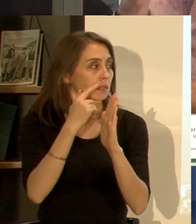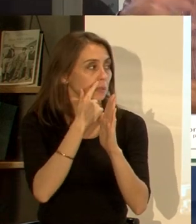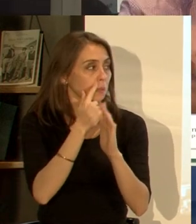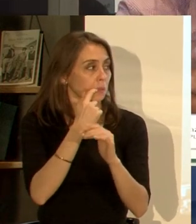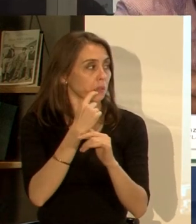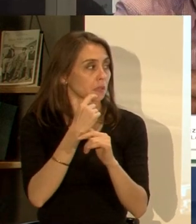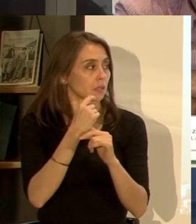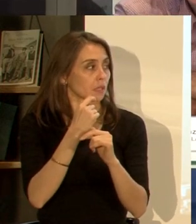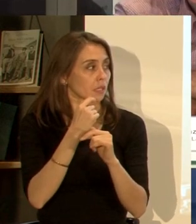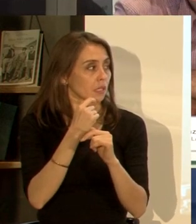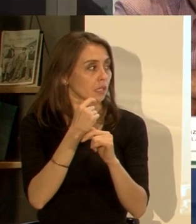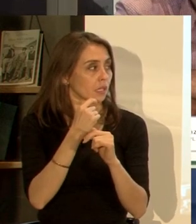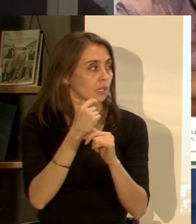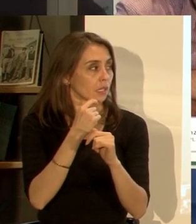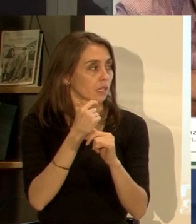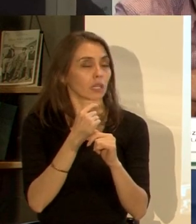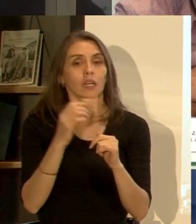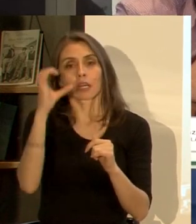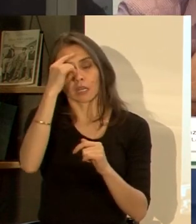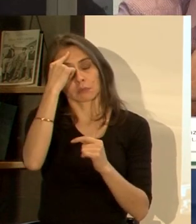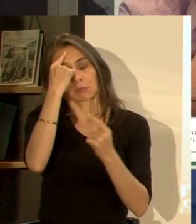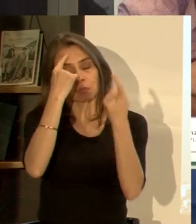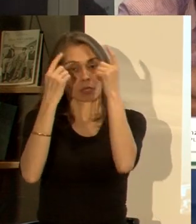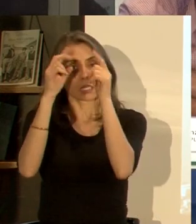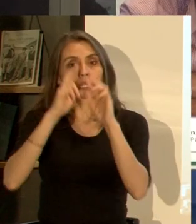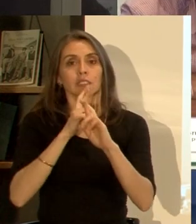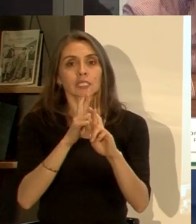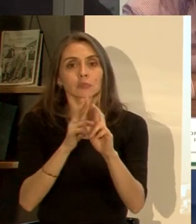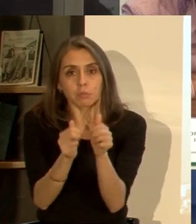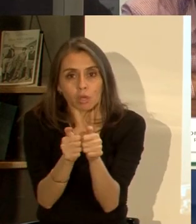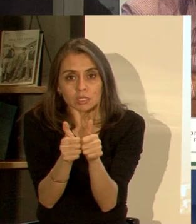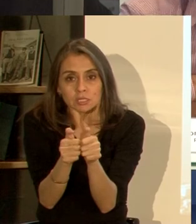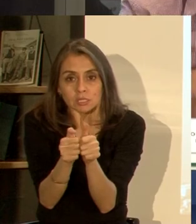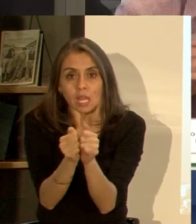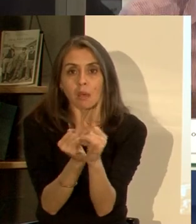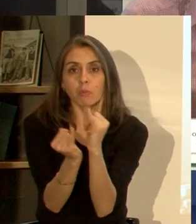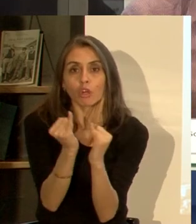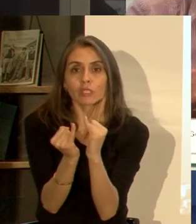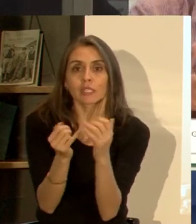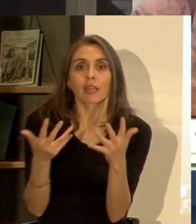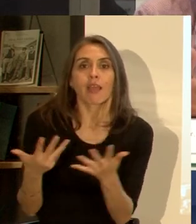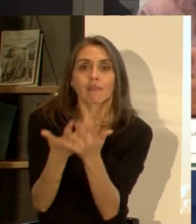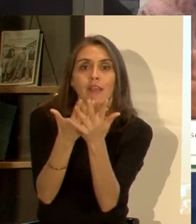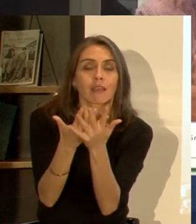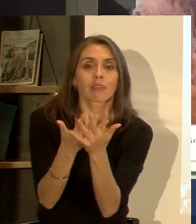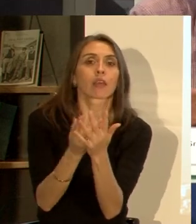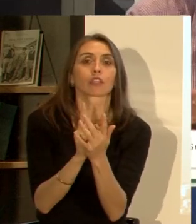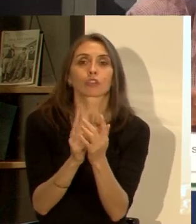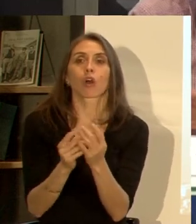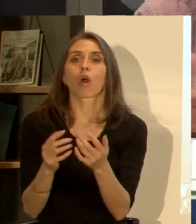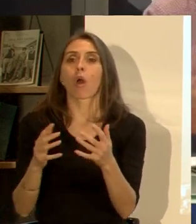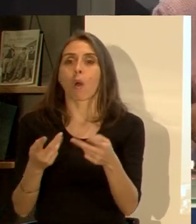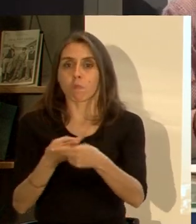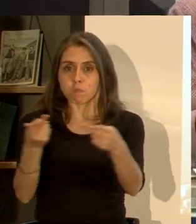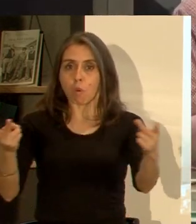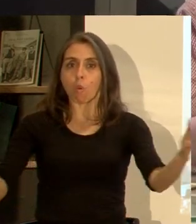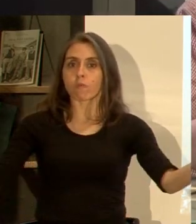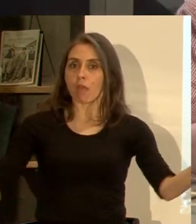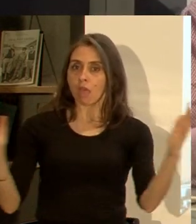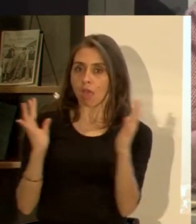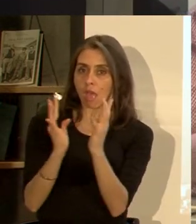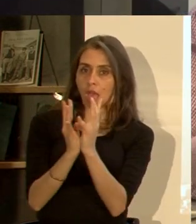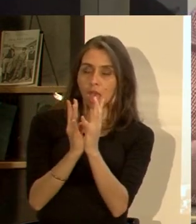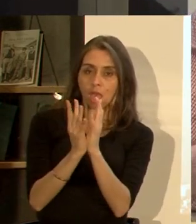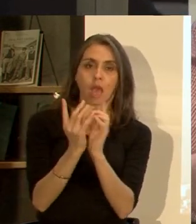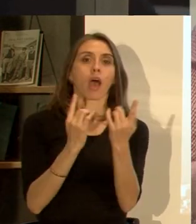buscando su respuesta quizás en las redes sociales no lo sé pero falta ese encuentro en el espacio público falta esos